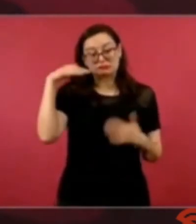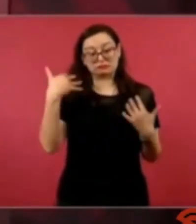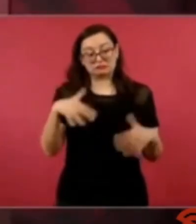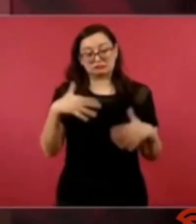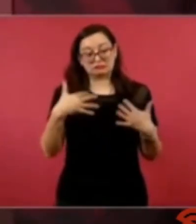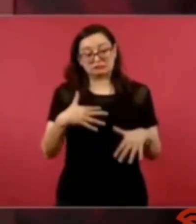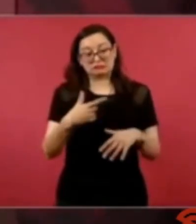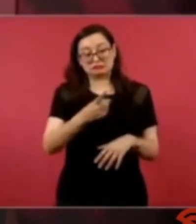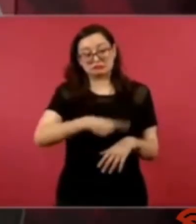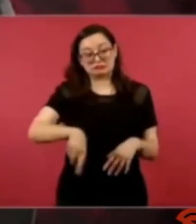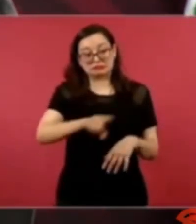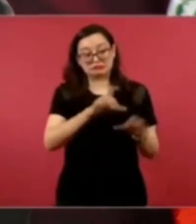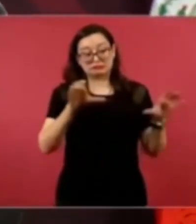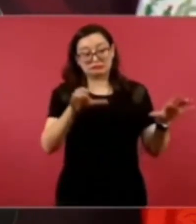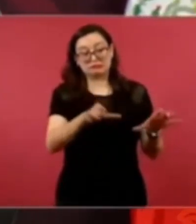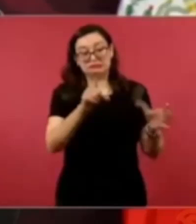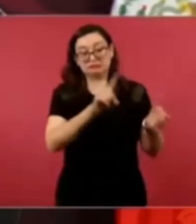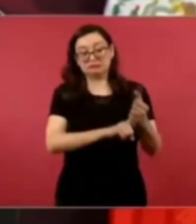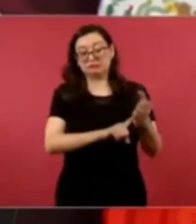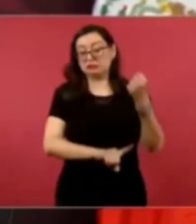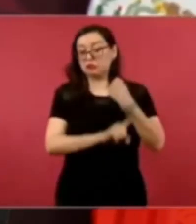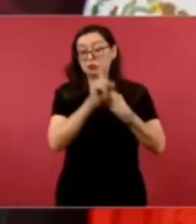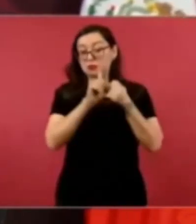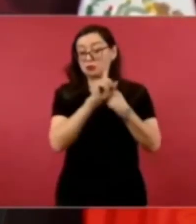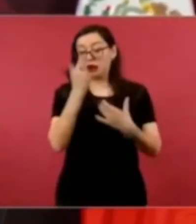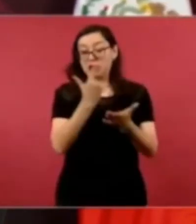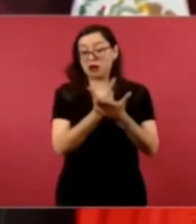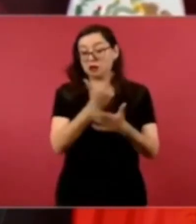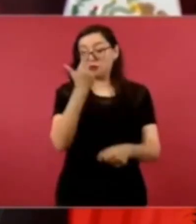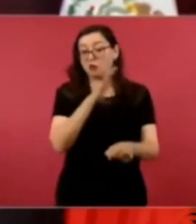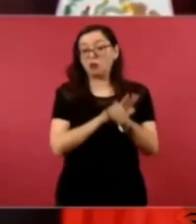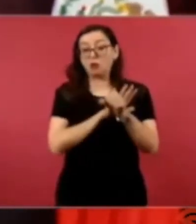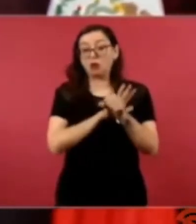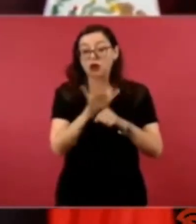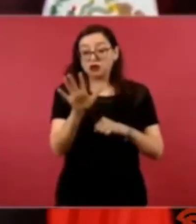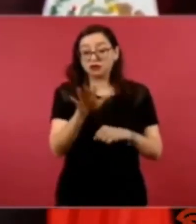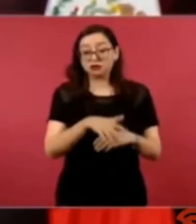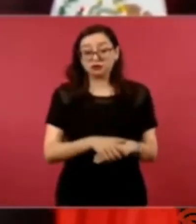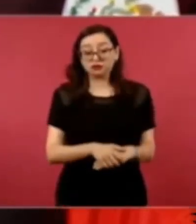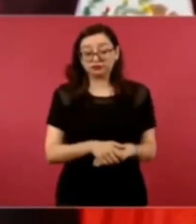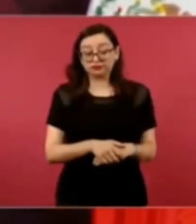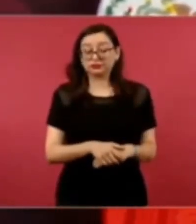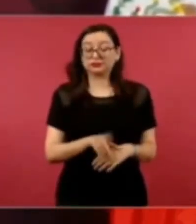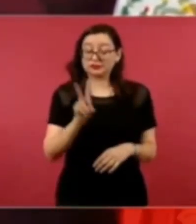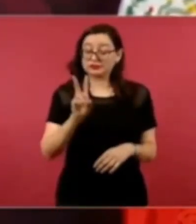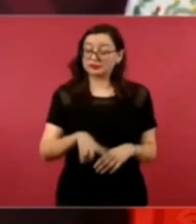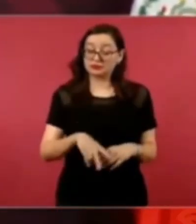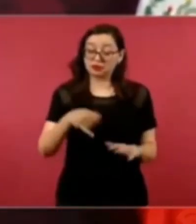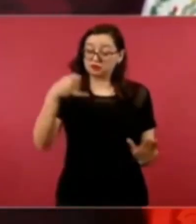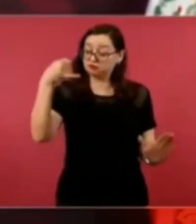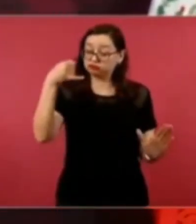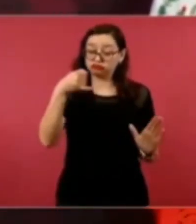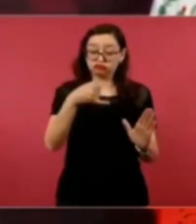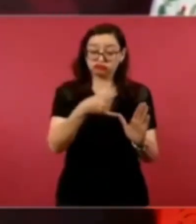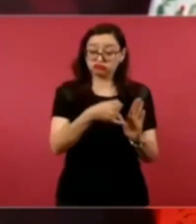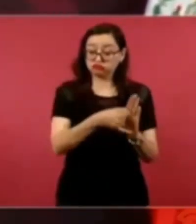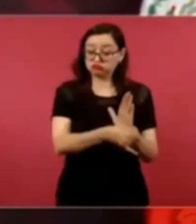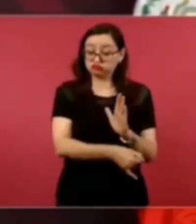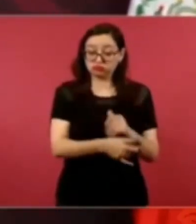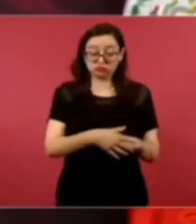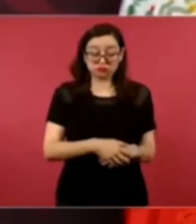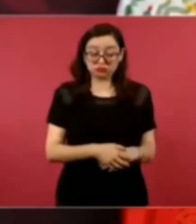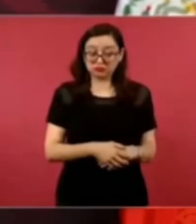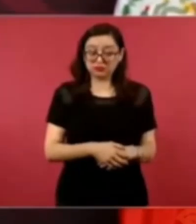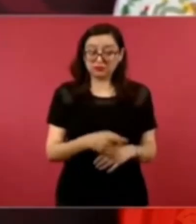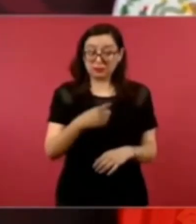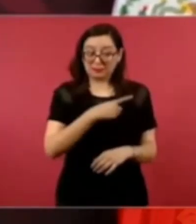nada fácil para ellos de remontar es que no le tienen